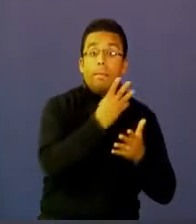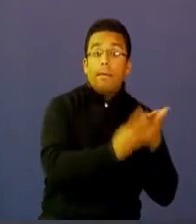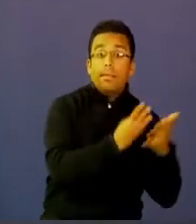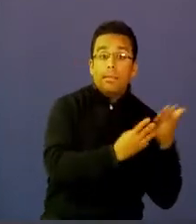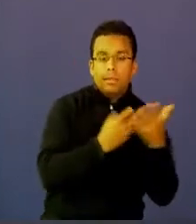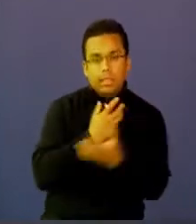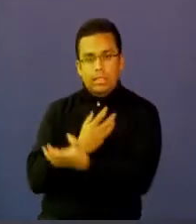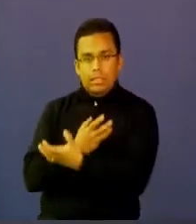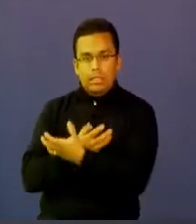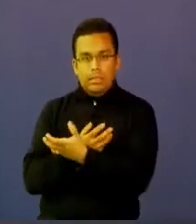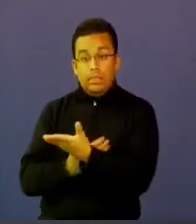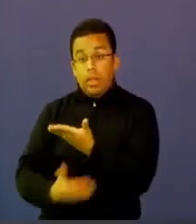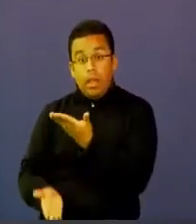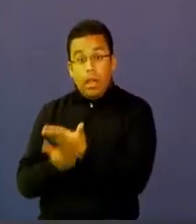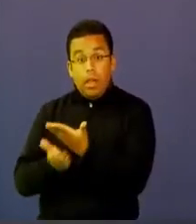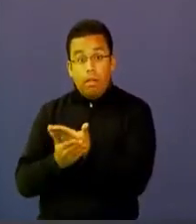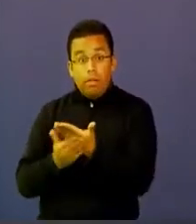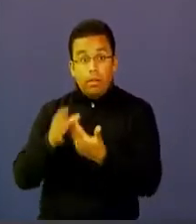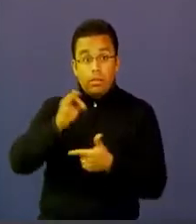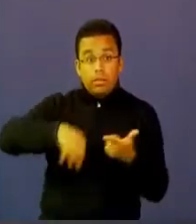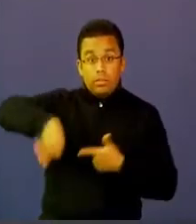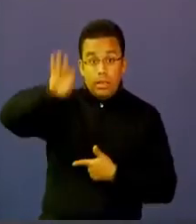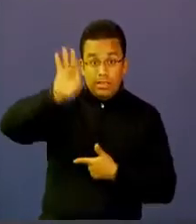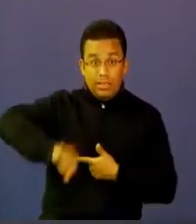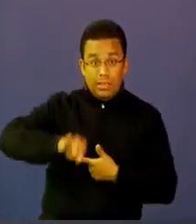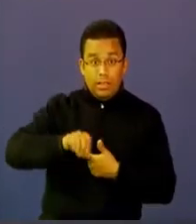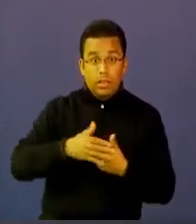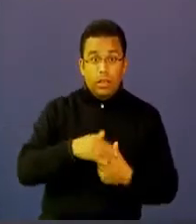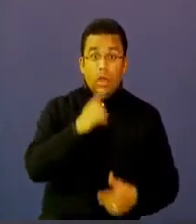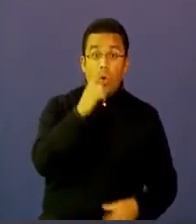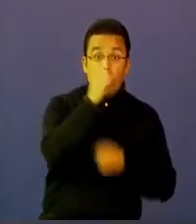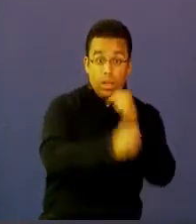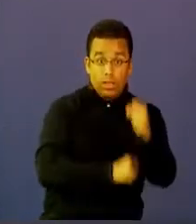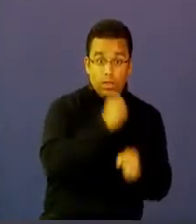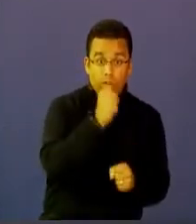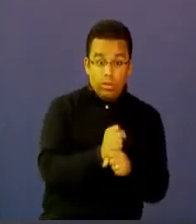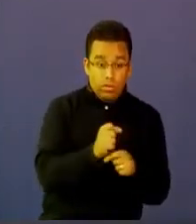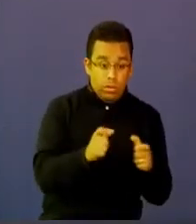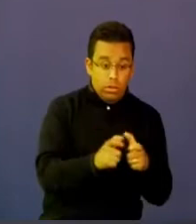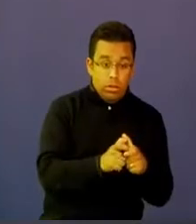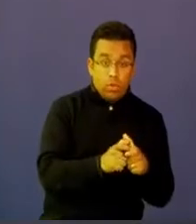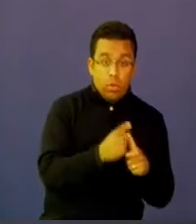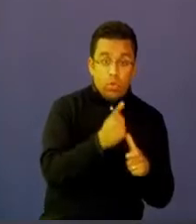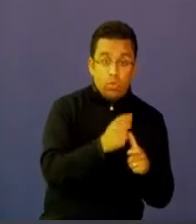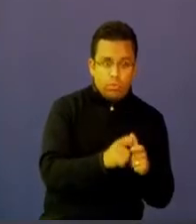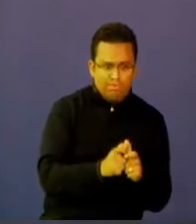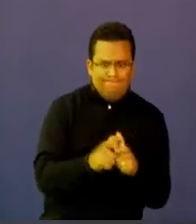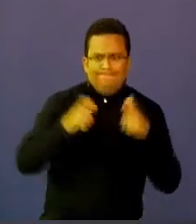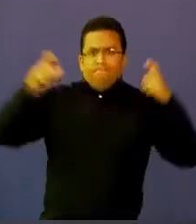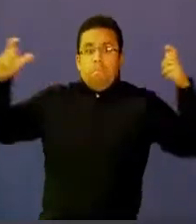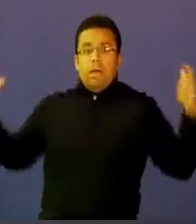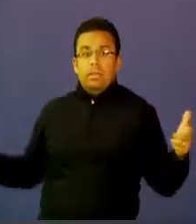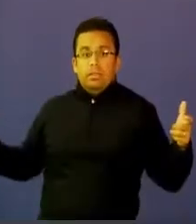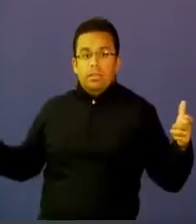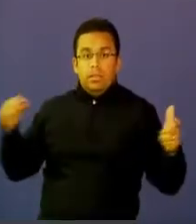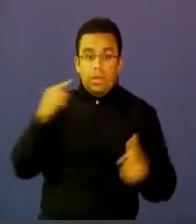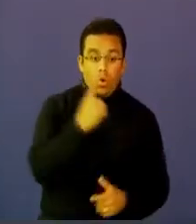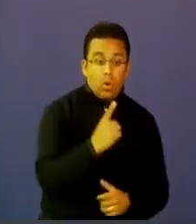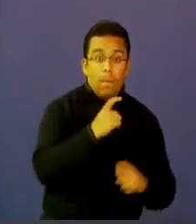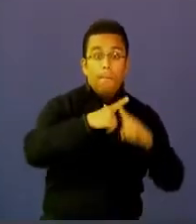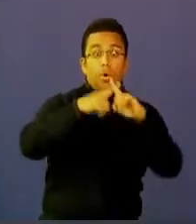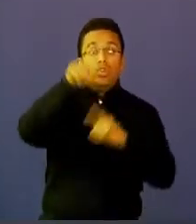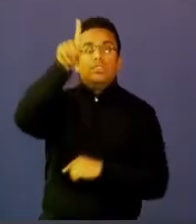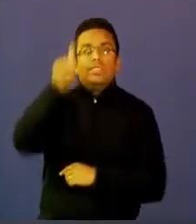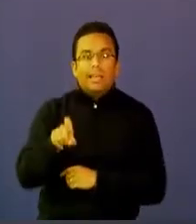dijo que en un año, a 2015, multiplicamos por seis el número de estudiantes y el número de pruebas presentadas a través de la